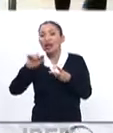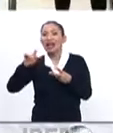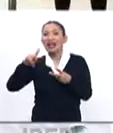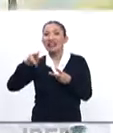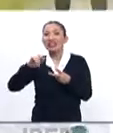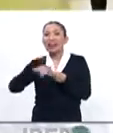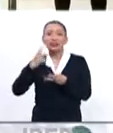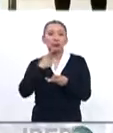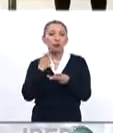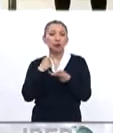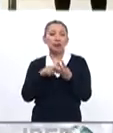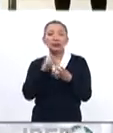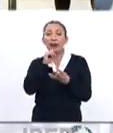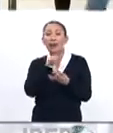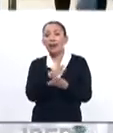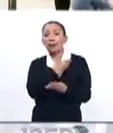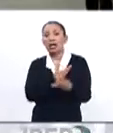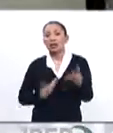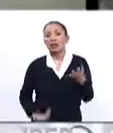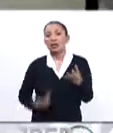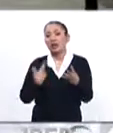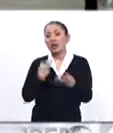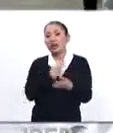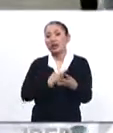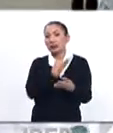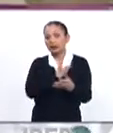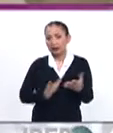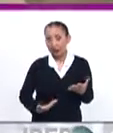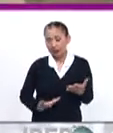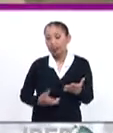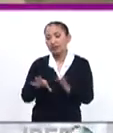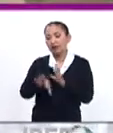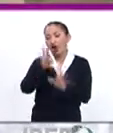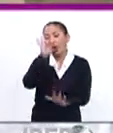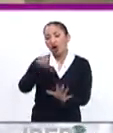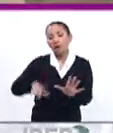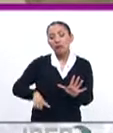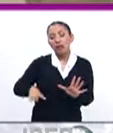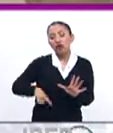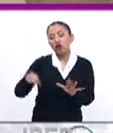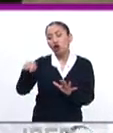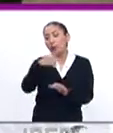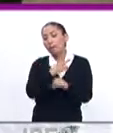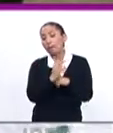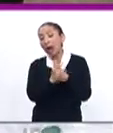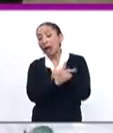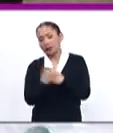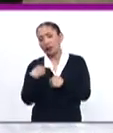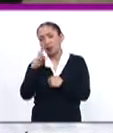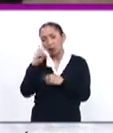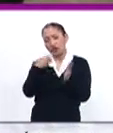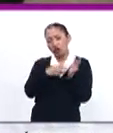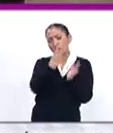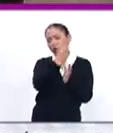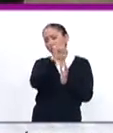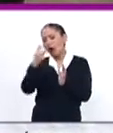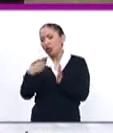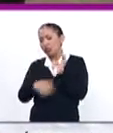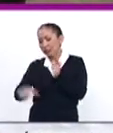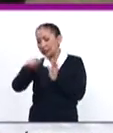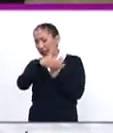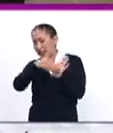alcaldías, diputados, así como presidente y vicepresidente. Se elegirá a los gobernantes de un país que, aunque del 2001 al